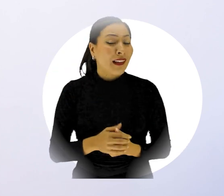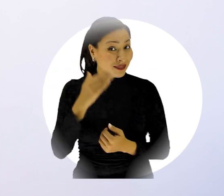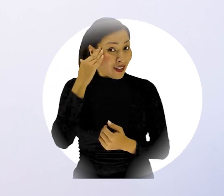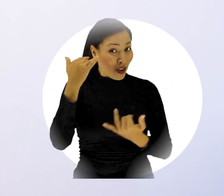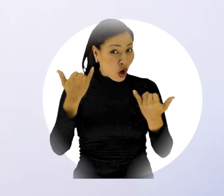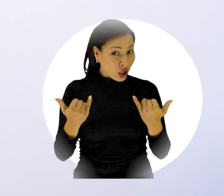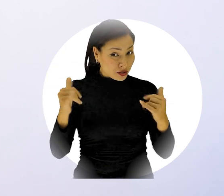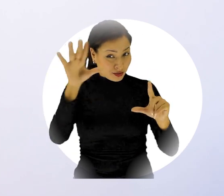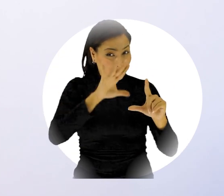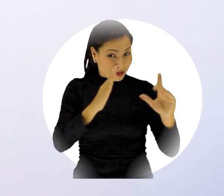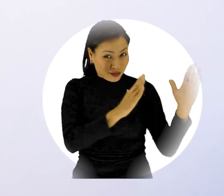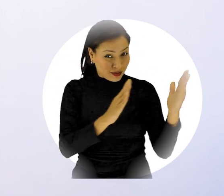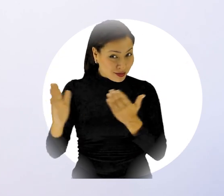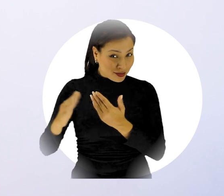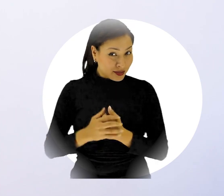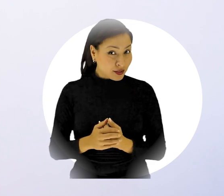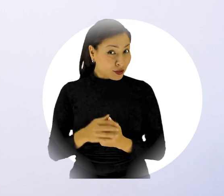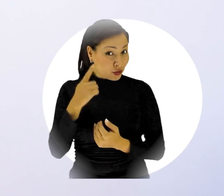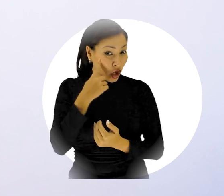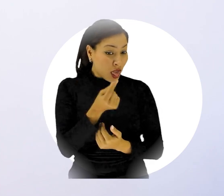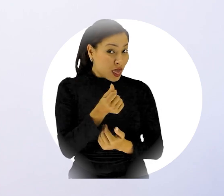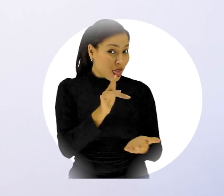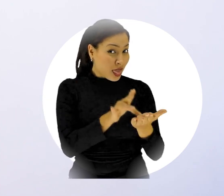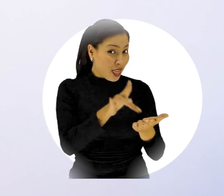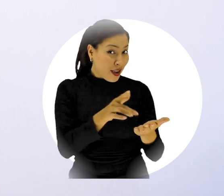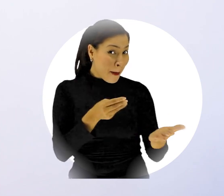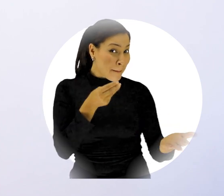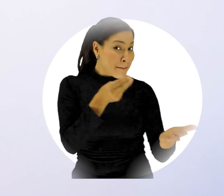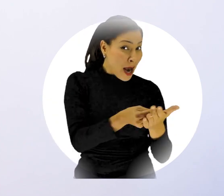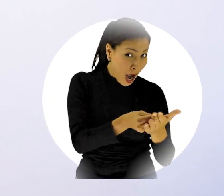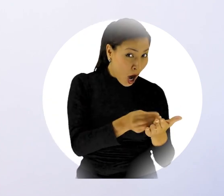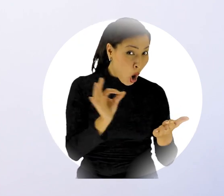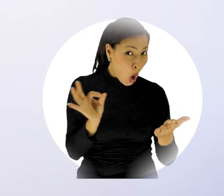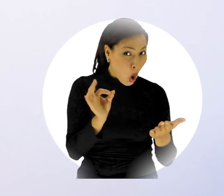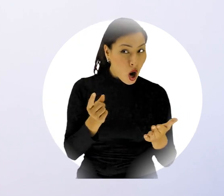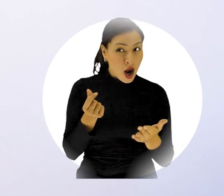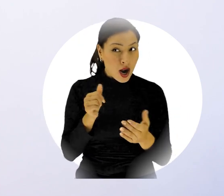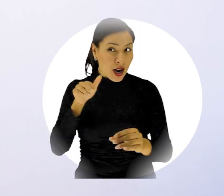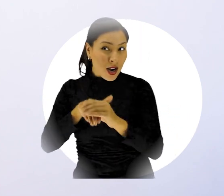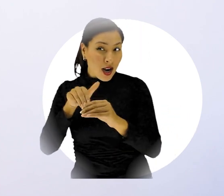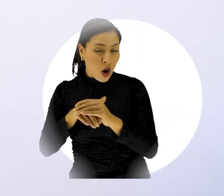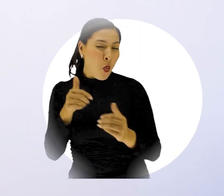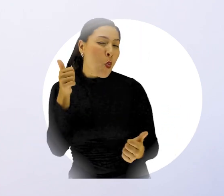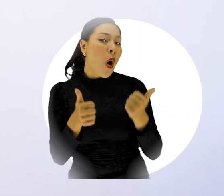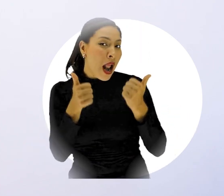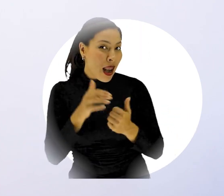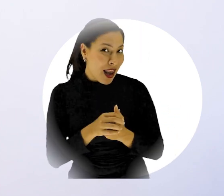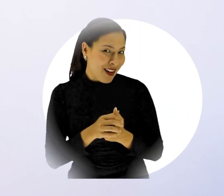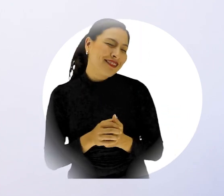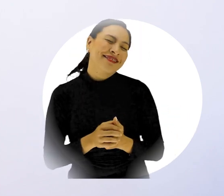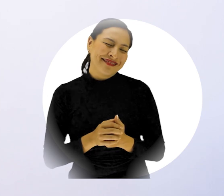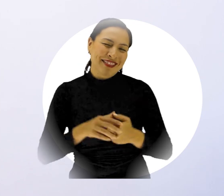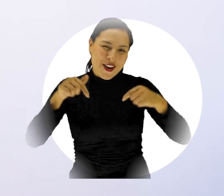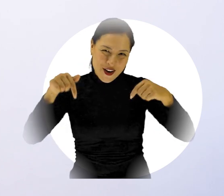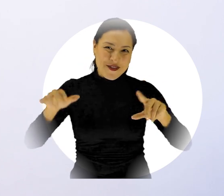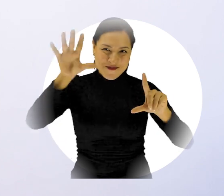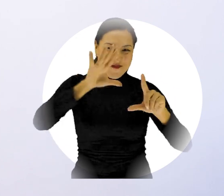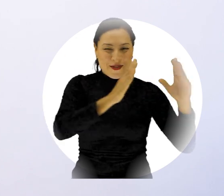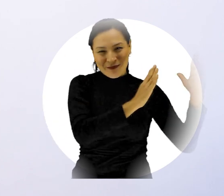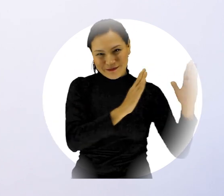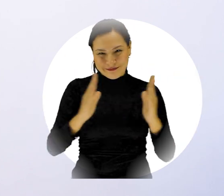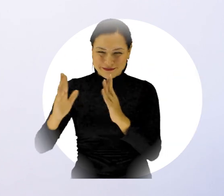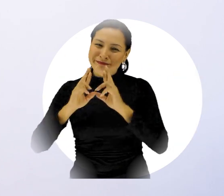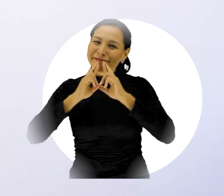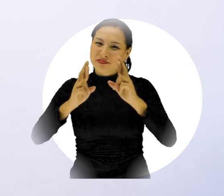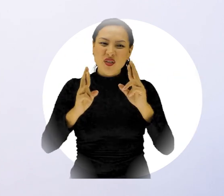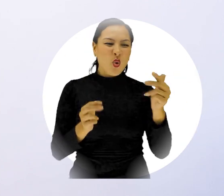del video de hoy, pagar una deuda o invertir. Tan cerca, pero tan lejos de tener una respuesta. Es por ello que hoy vamos a determinar cuál